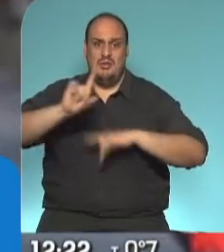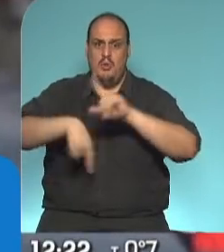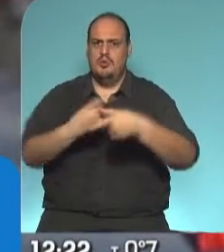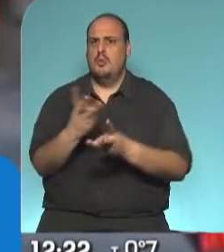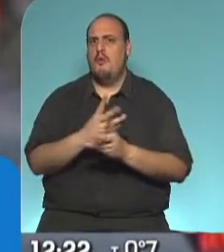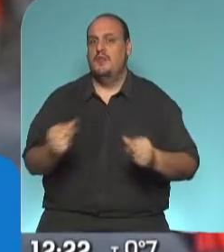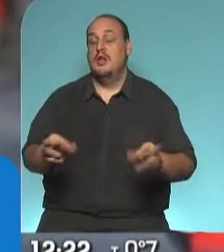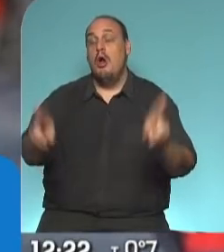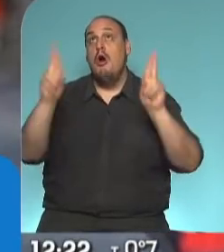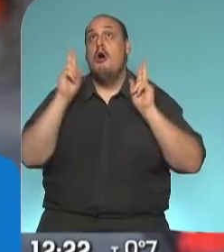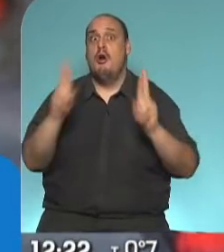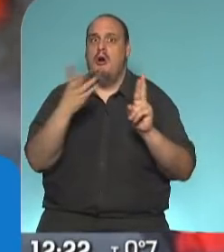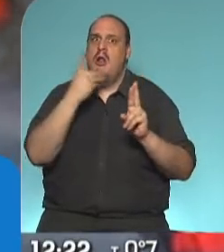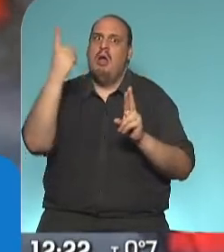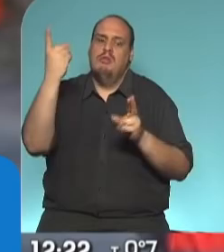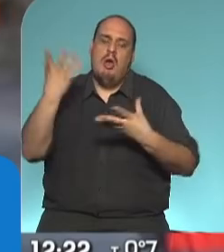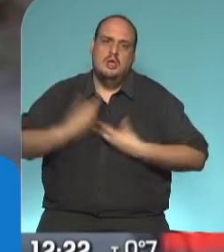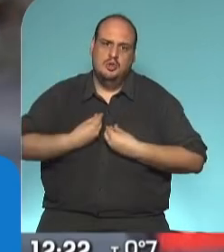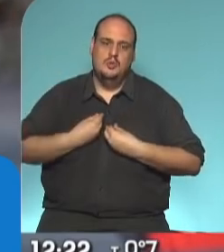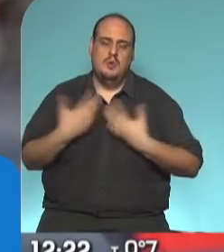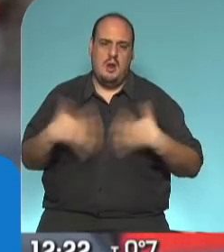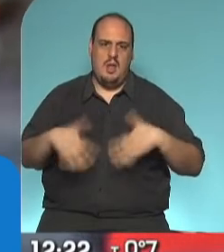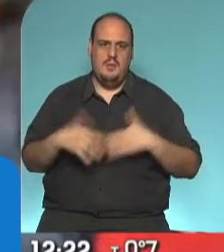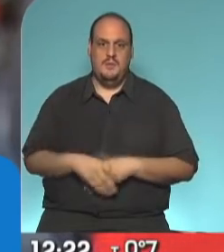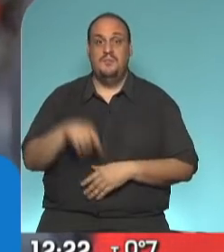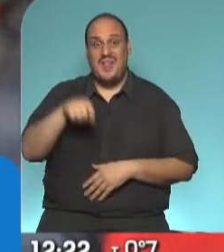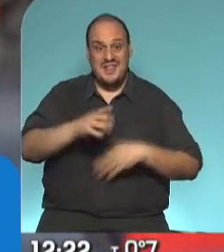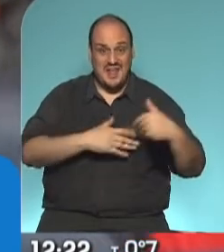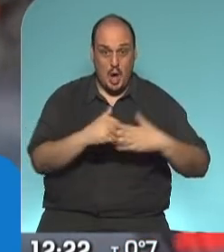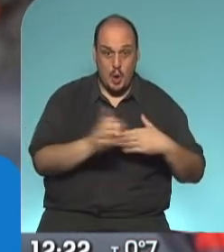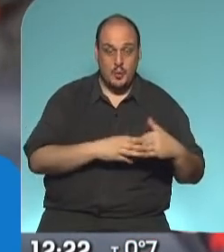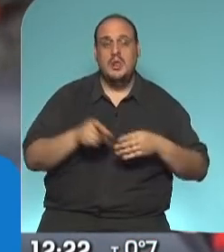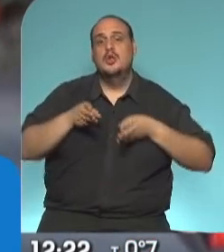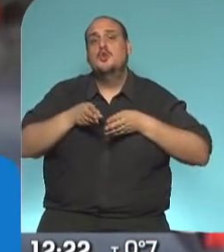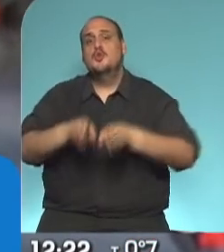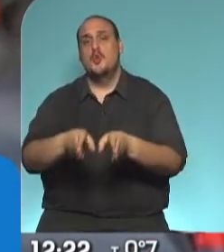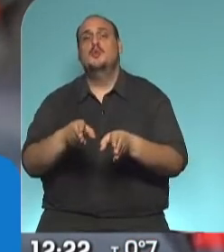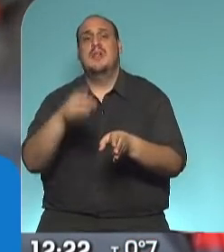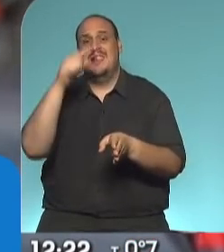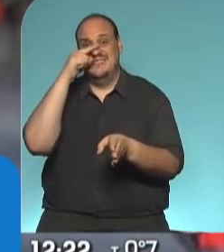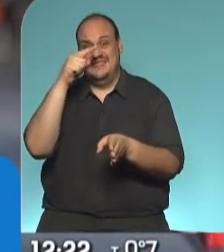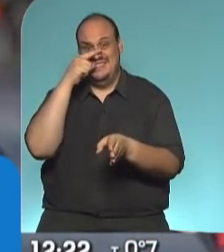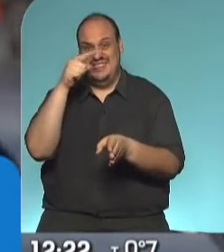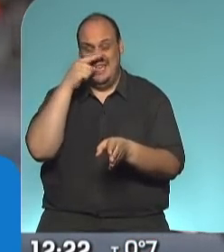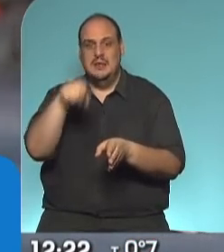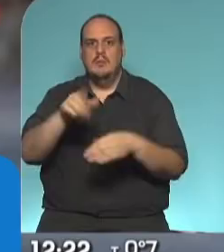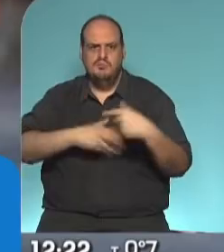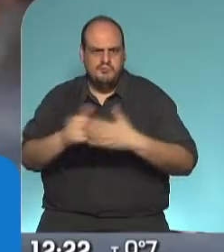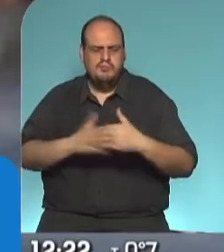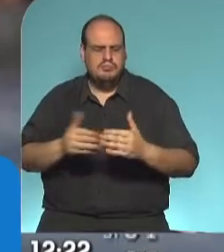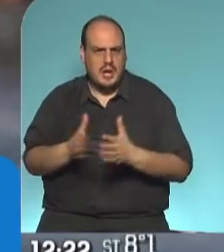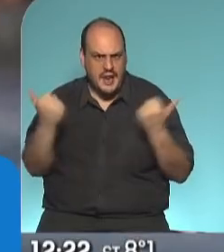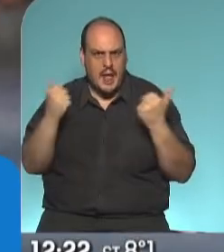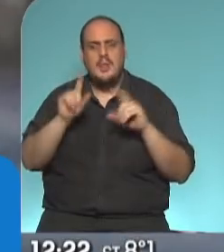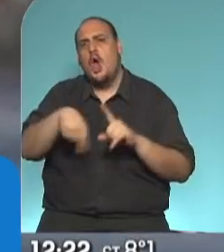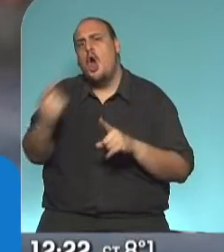Ojalá Dios quiera que lo podamos hacer lo más pronto posible. Esta obra, la Ruta 7, que está con un alto ritmo de ejecución, otras obras